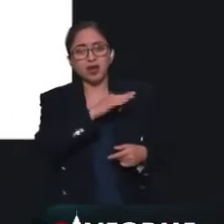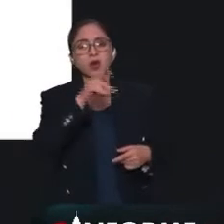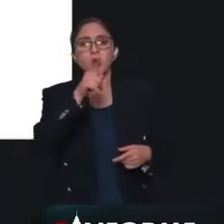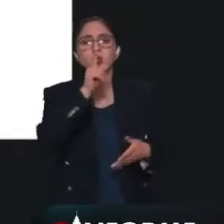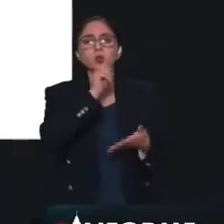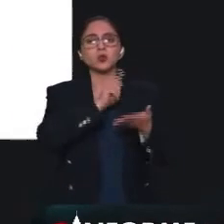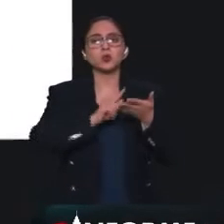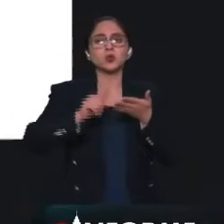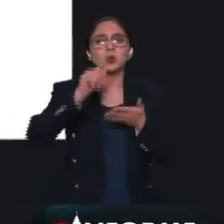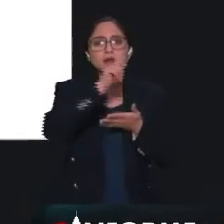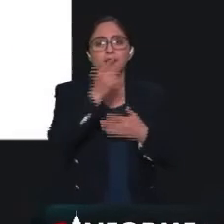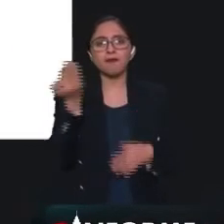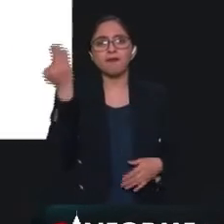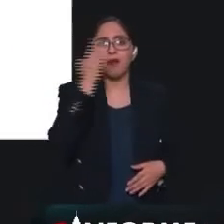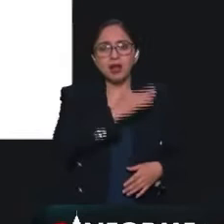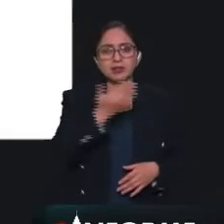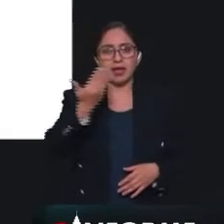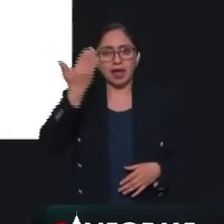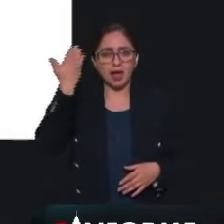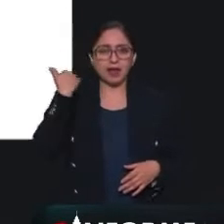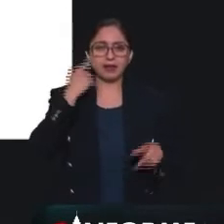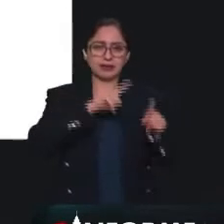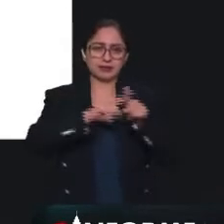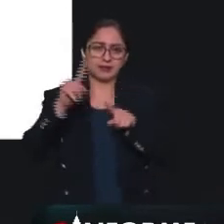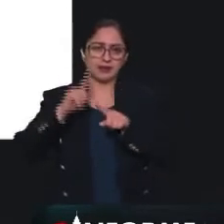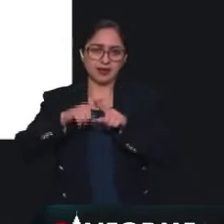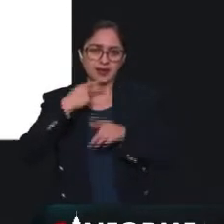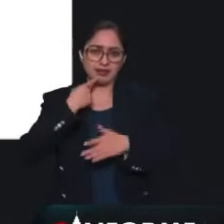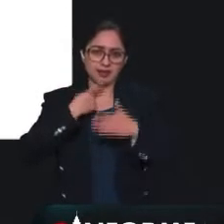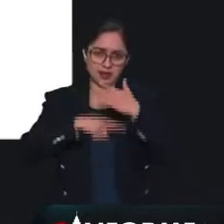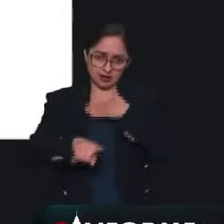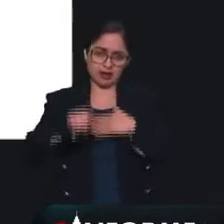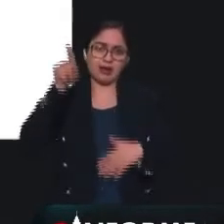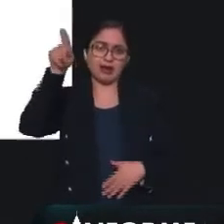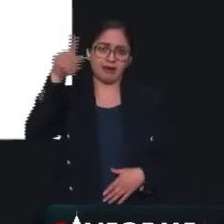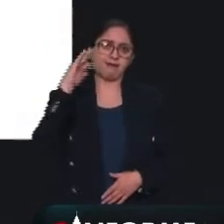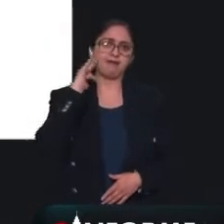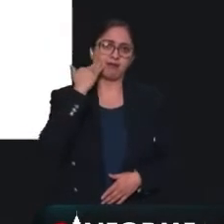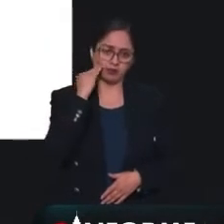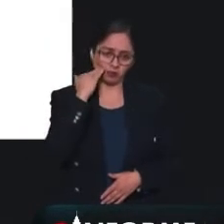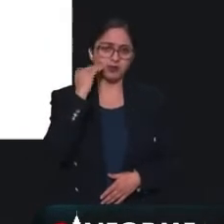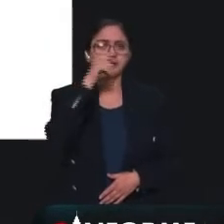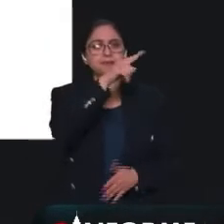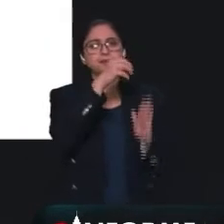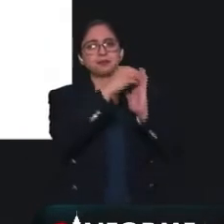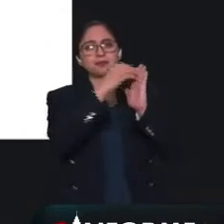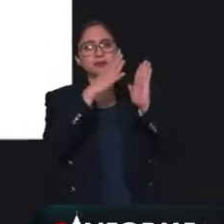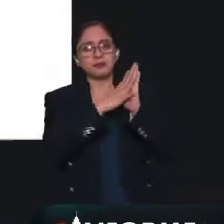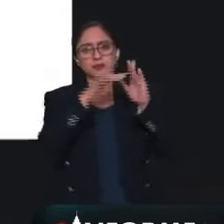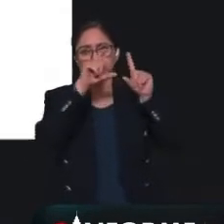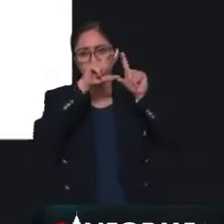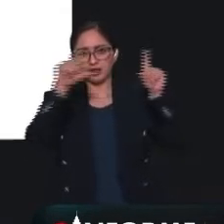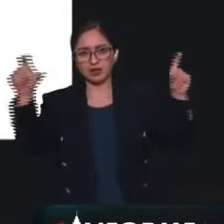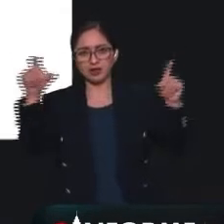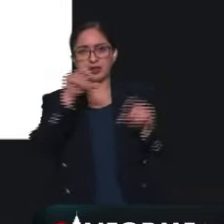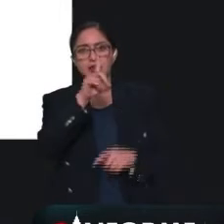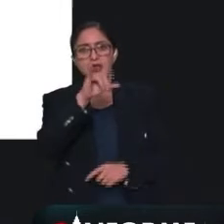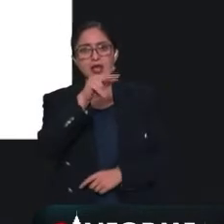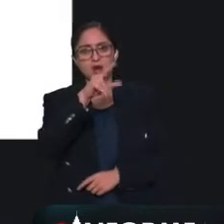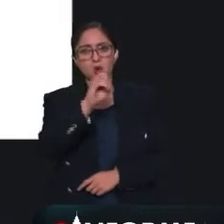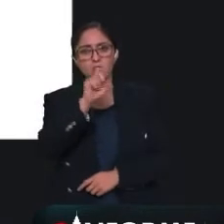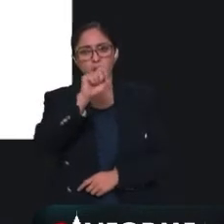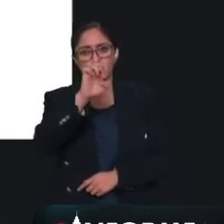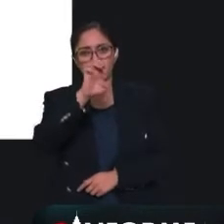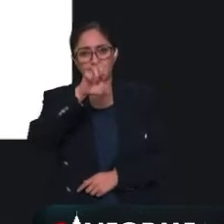Twitter, que fue un caso denunciado por varias, incluso por Facebook fue denunciado, y en este artículo del diario .es, un diario de mucho